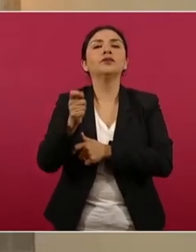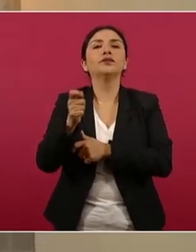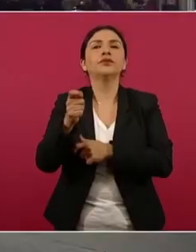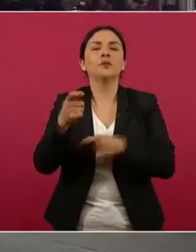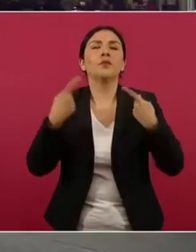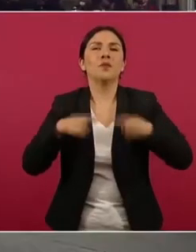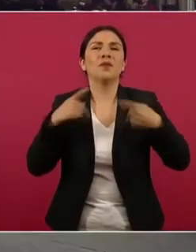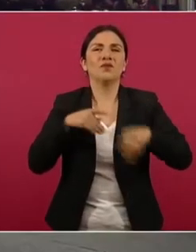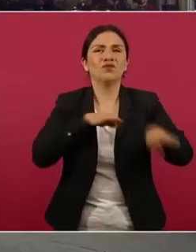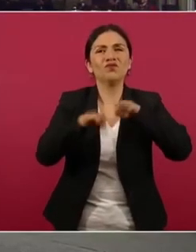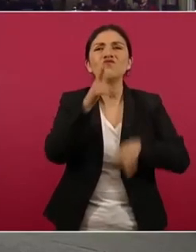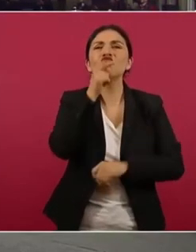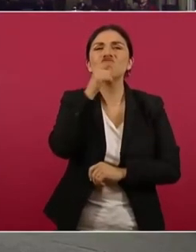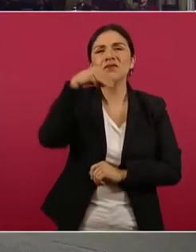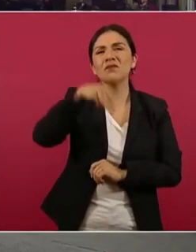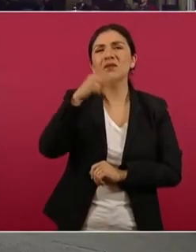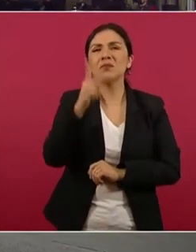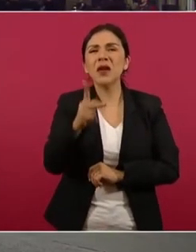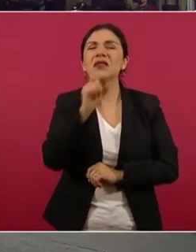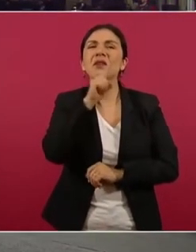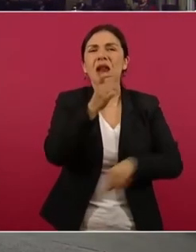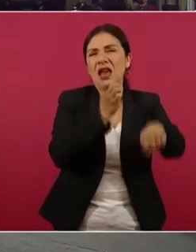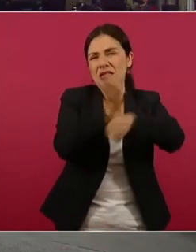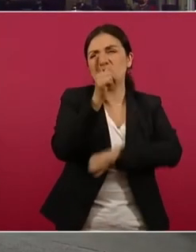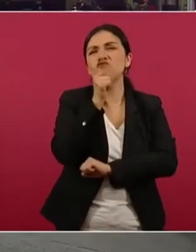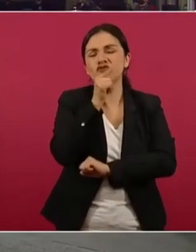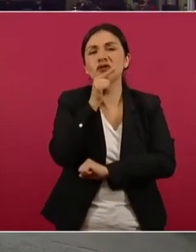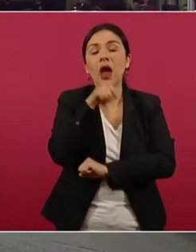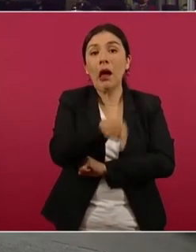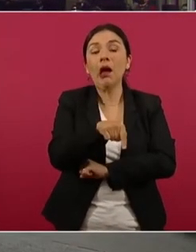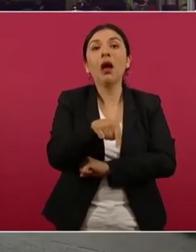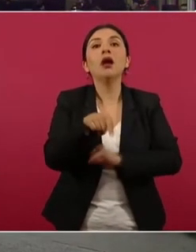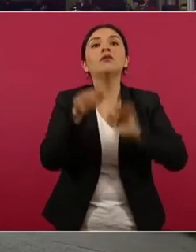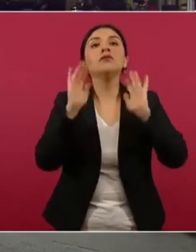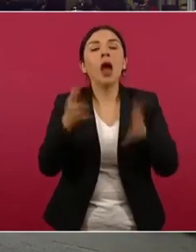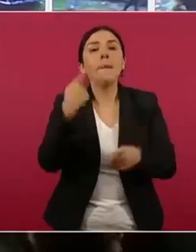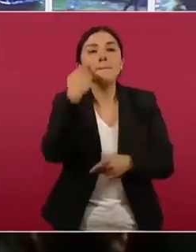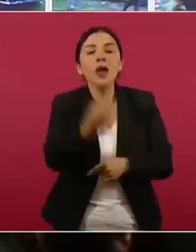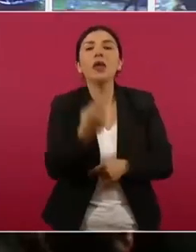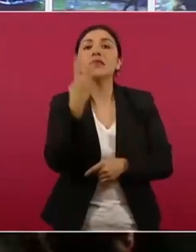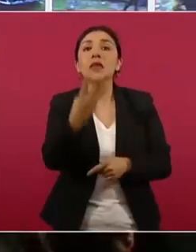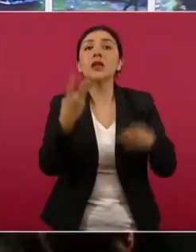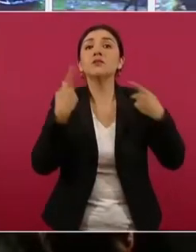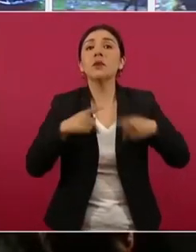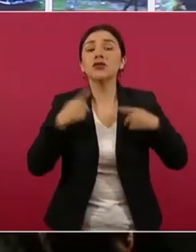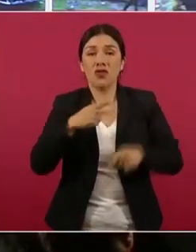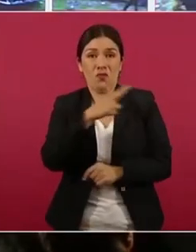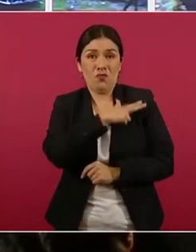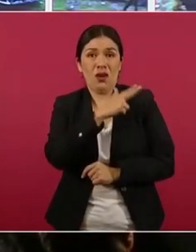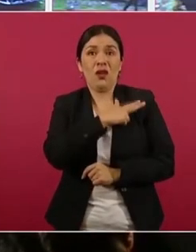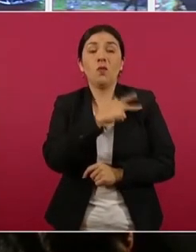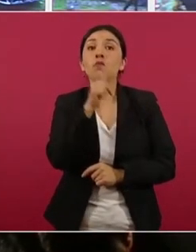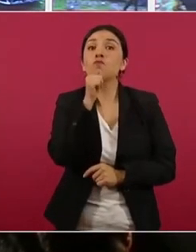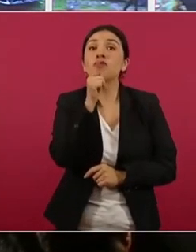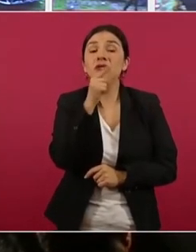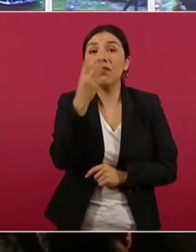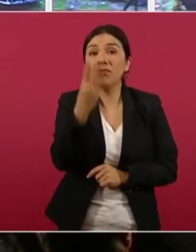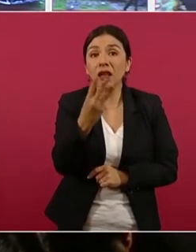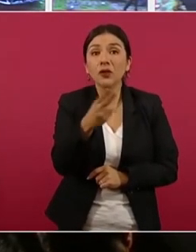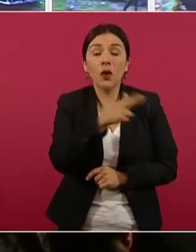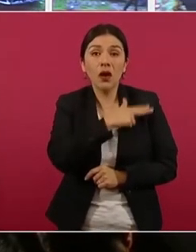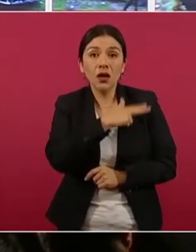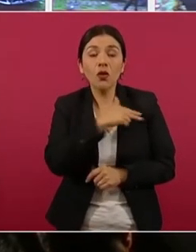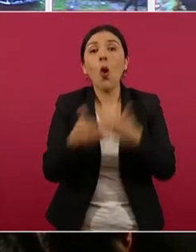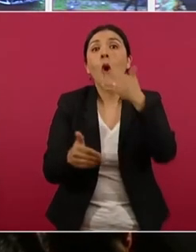la policía ministerial y de la policía estatal resultaron tres policías de investigación lesionados, once agresores